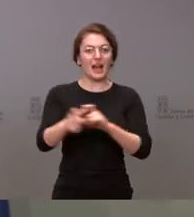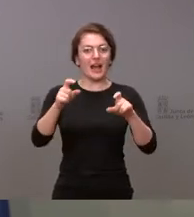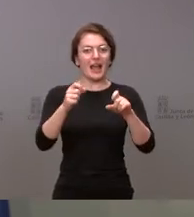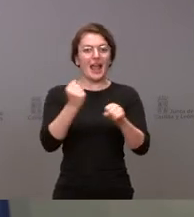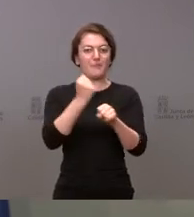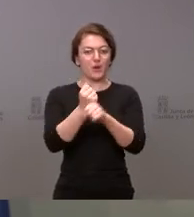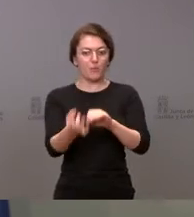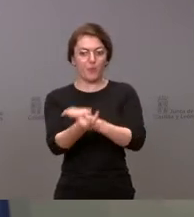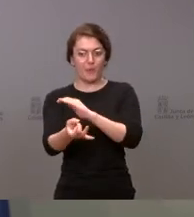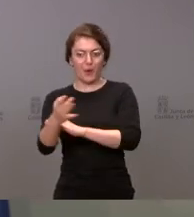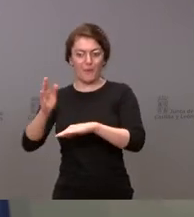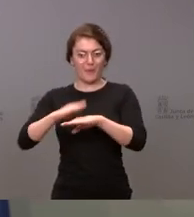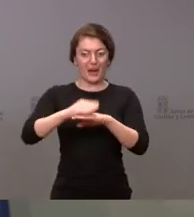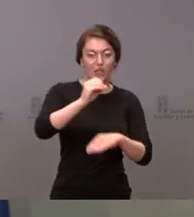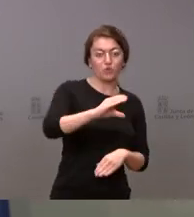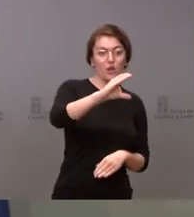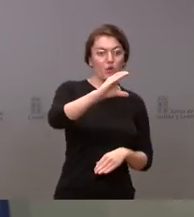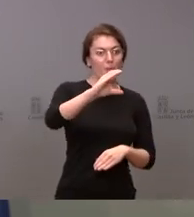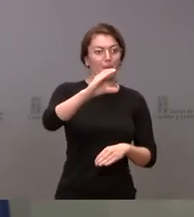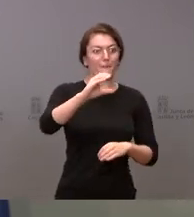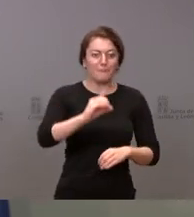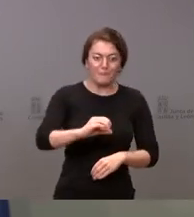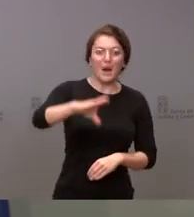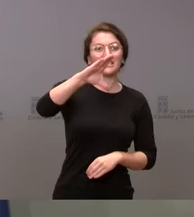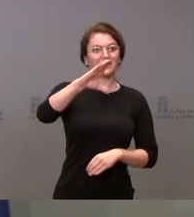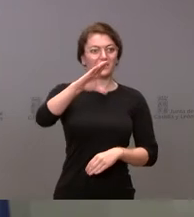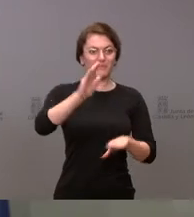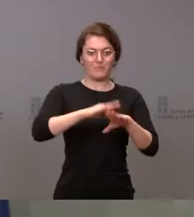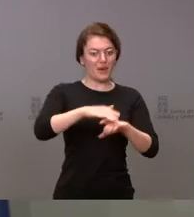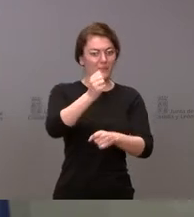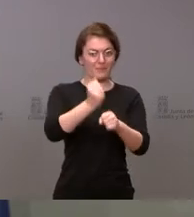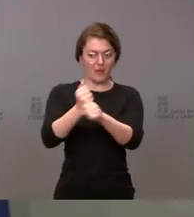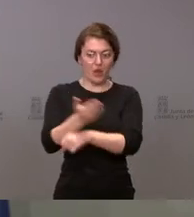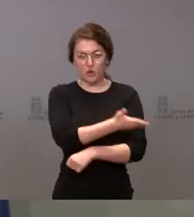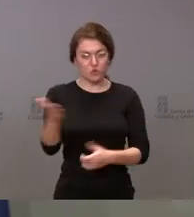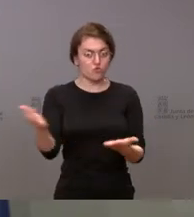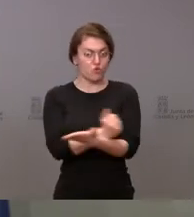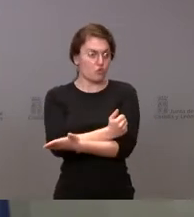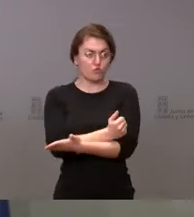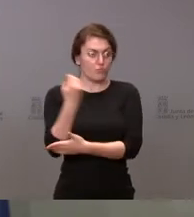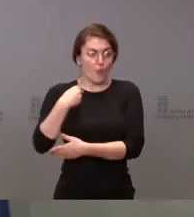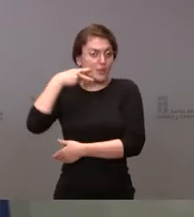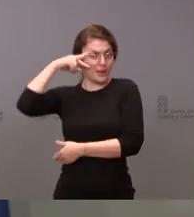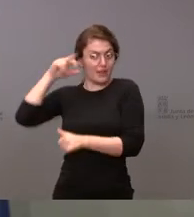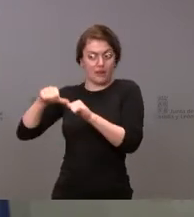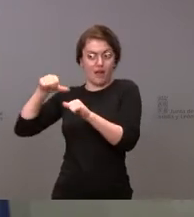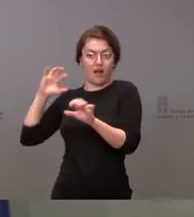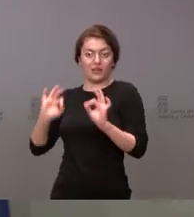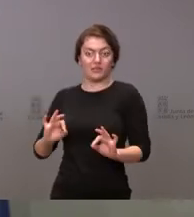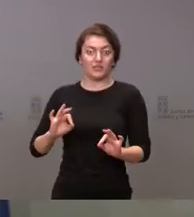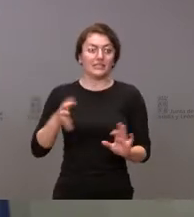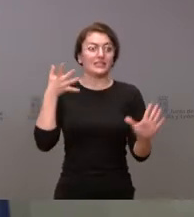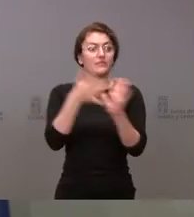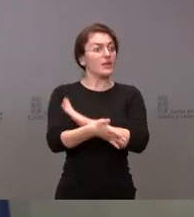retribuciones medias de todos los trabajadores. Esta es la experiencia que hemos tenido en el pasado y, por tanto, todas las políticas que